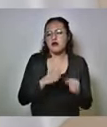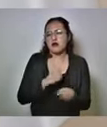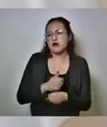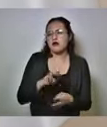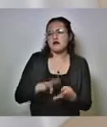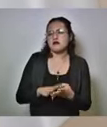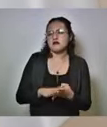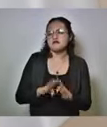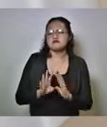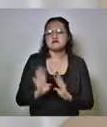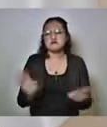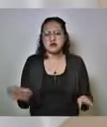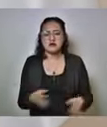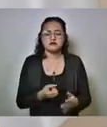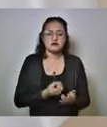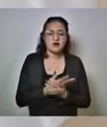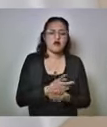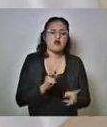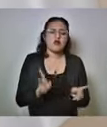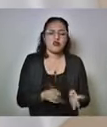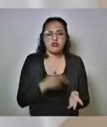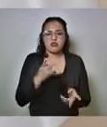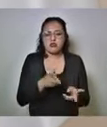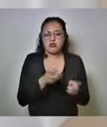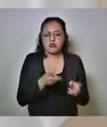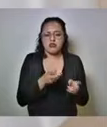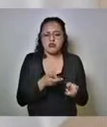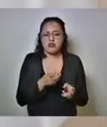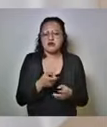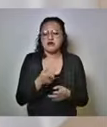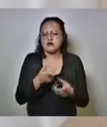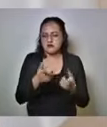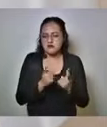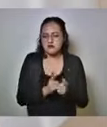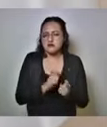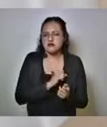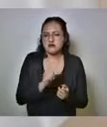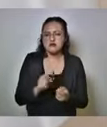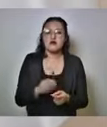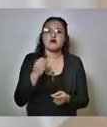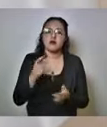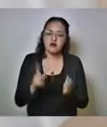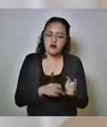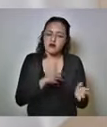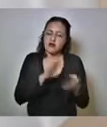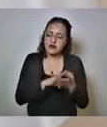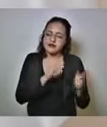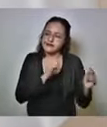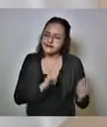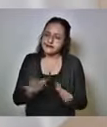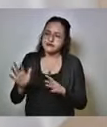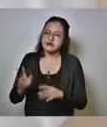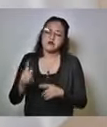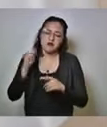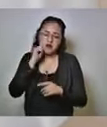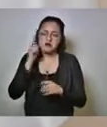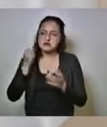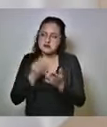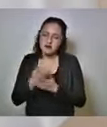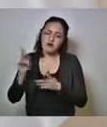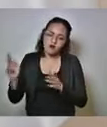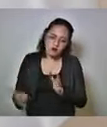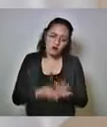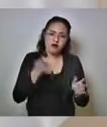salieron y volvieron a delinquir volvieron a formar parte de bandas muchos volvieron a ser detenidos y volvieron a